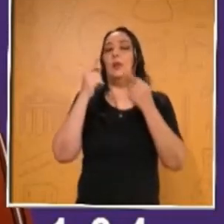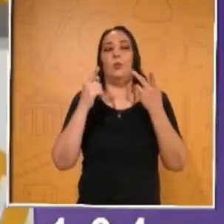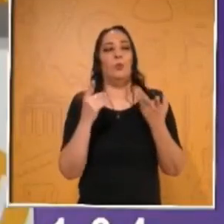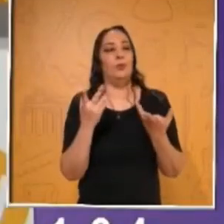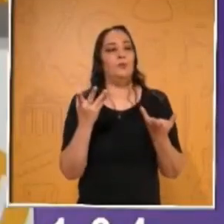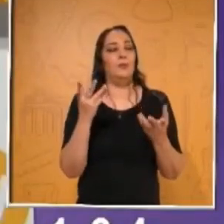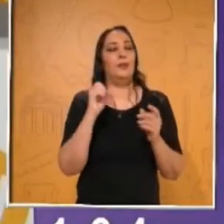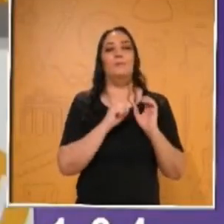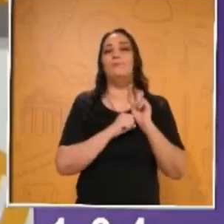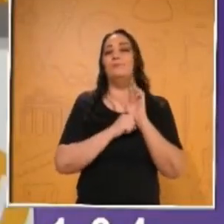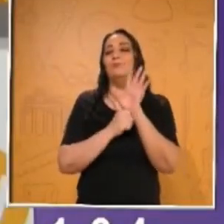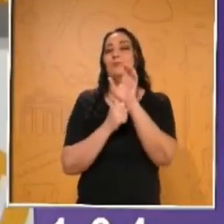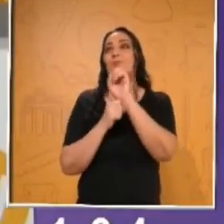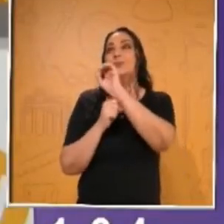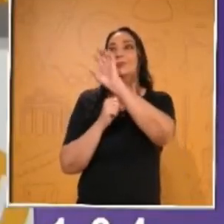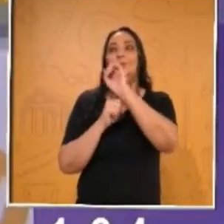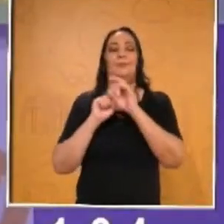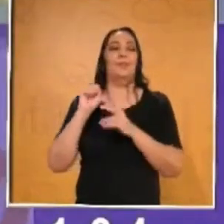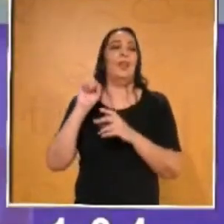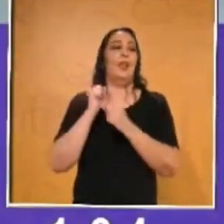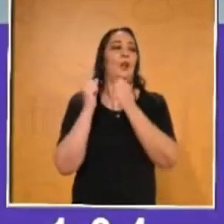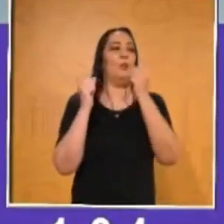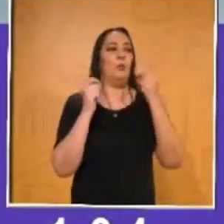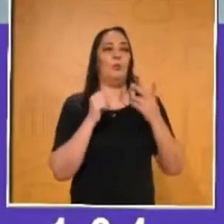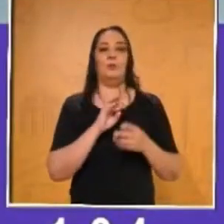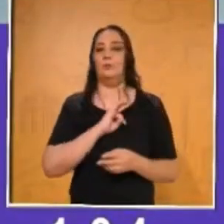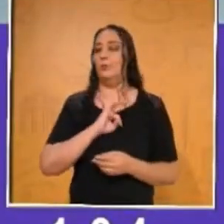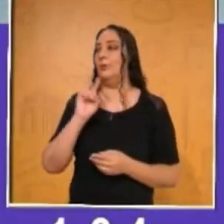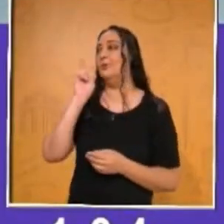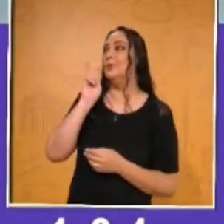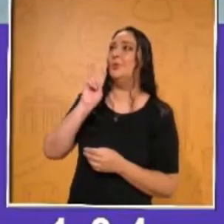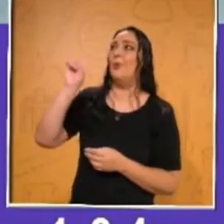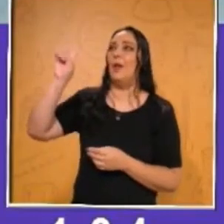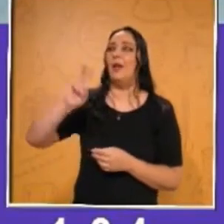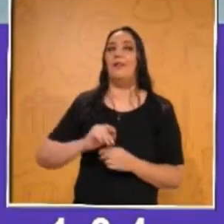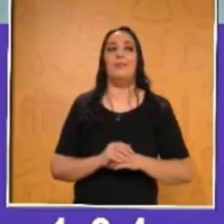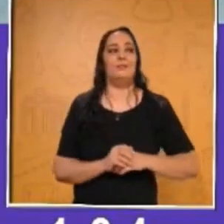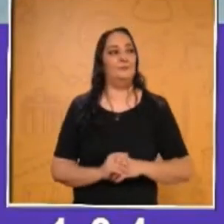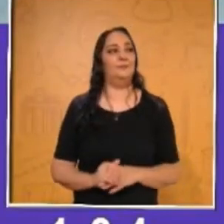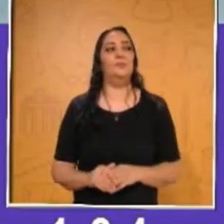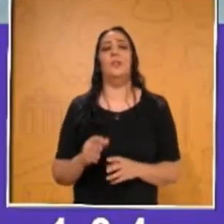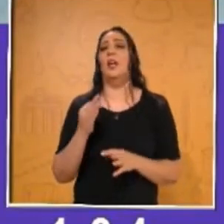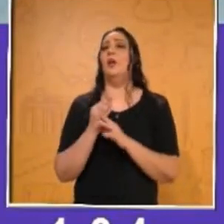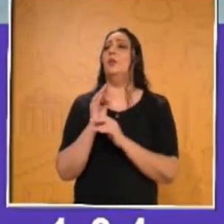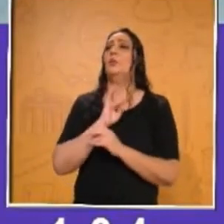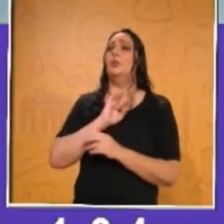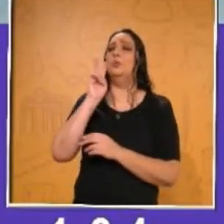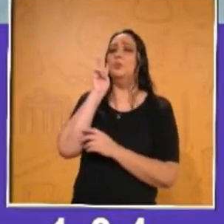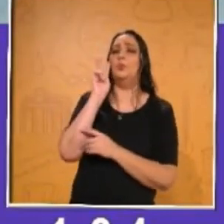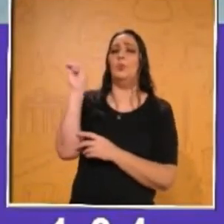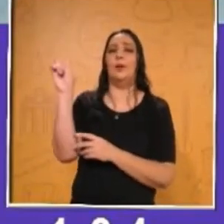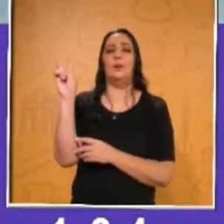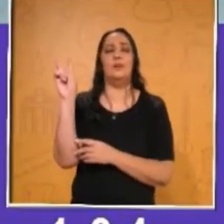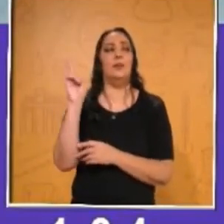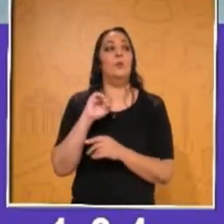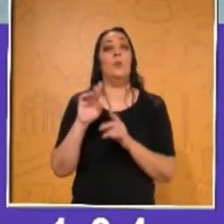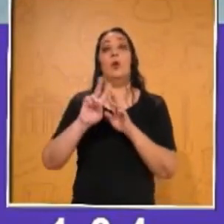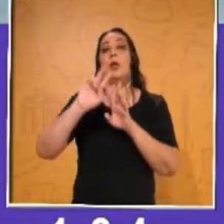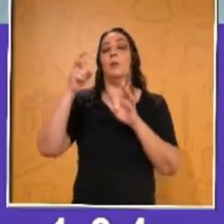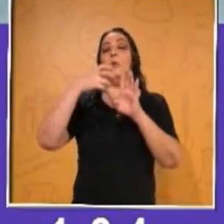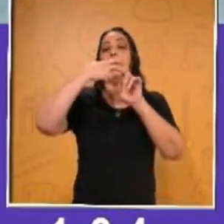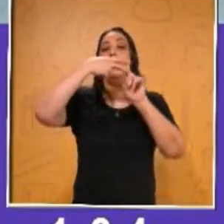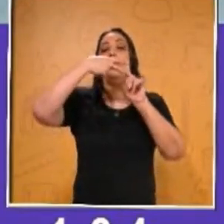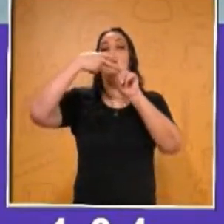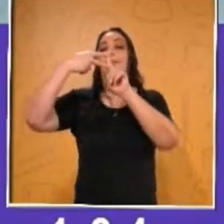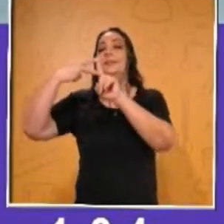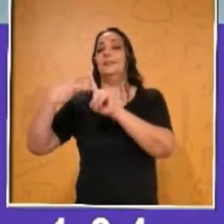aparecer en pantalla algunas de ellas. Si me apoyan, por favor. Muy bien, en estas imágenes se ven la estrella que hicimos